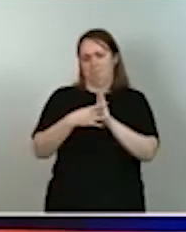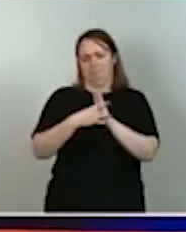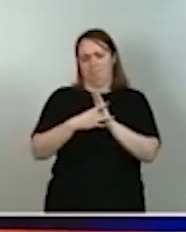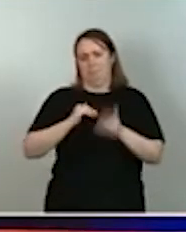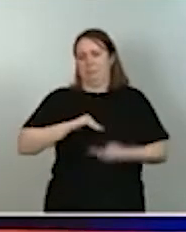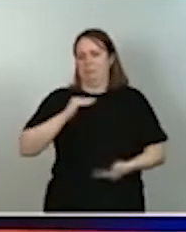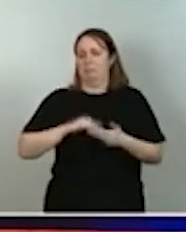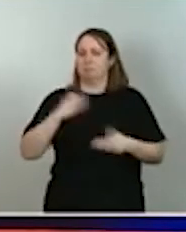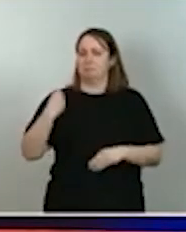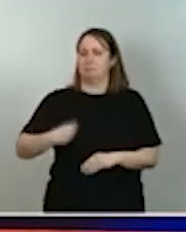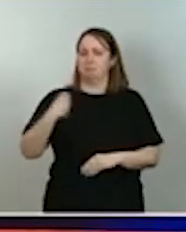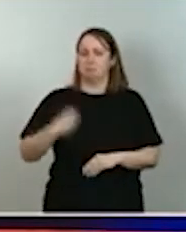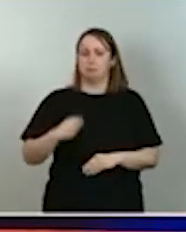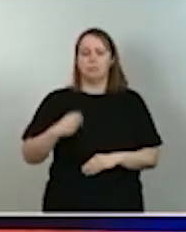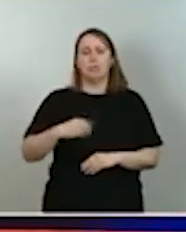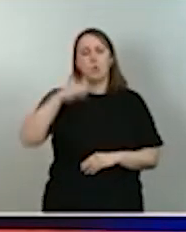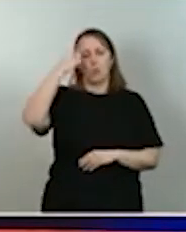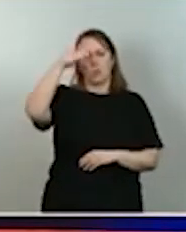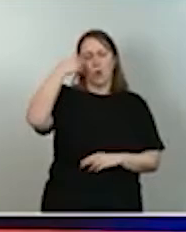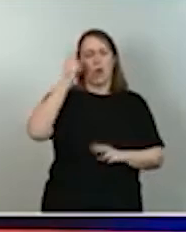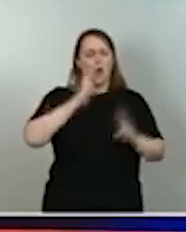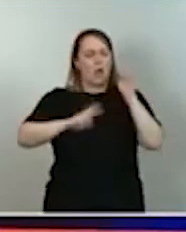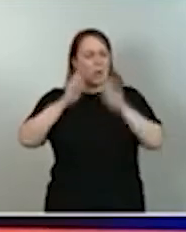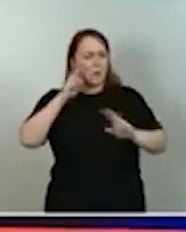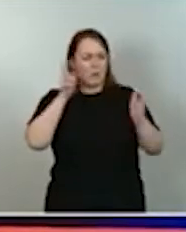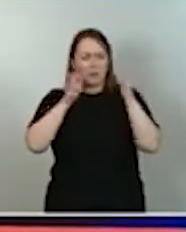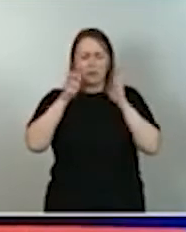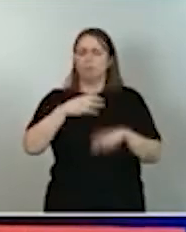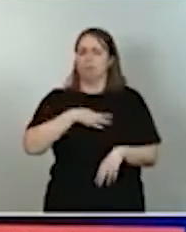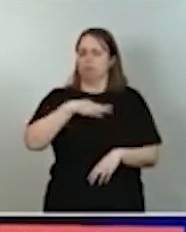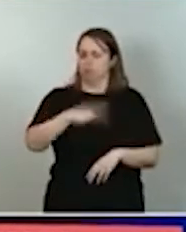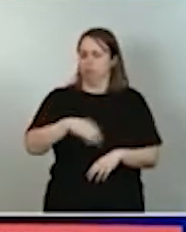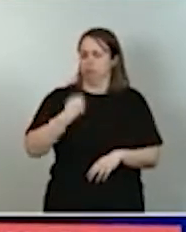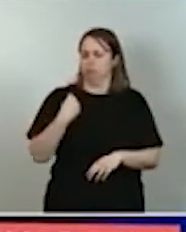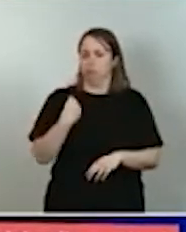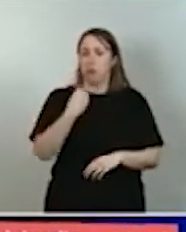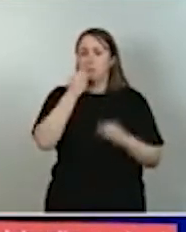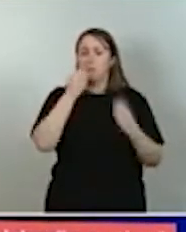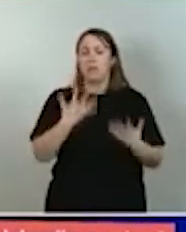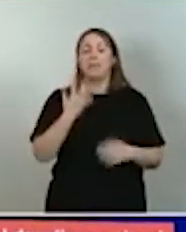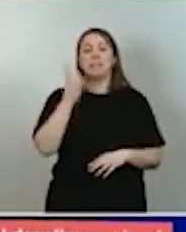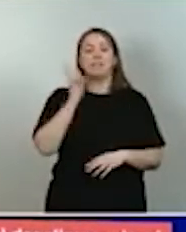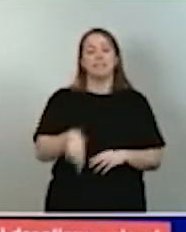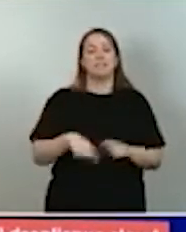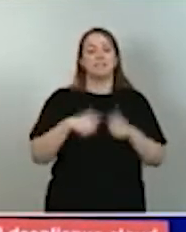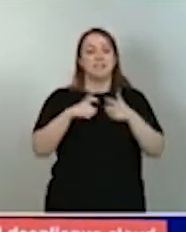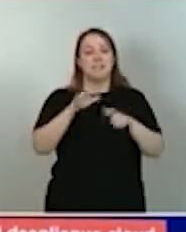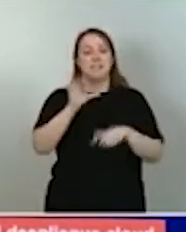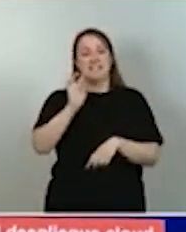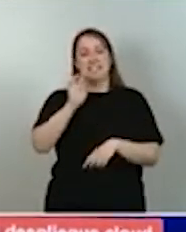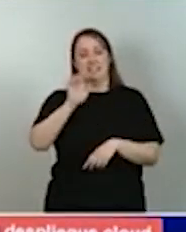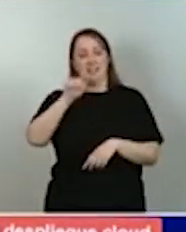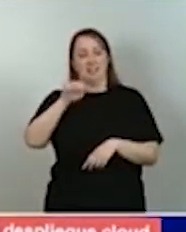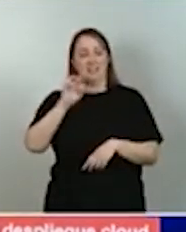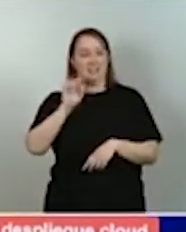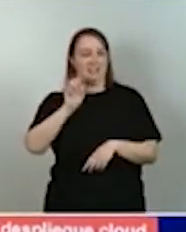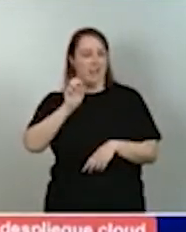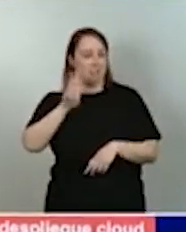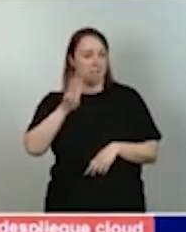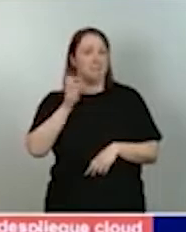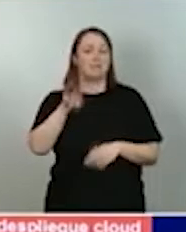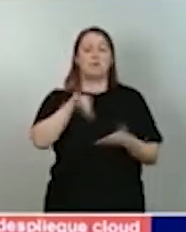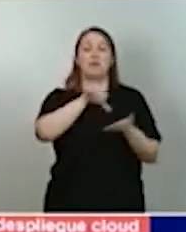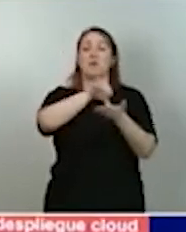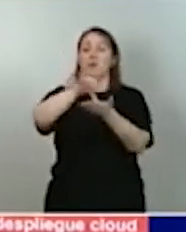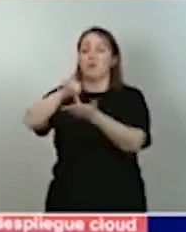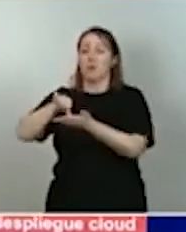cultura y audiovisual con gran potencial, un ecosistema dinámico de startups, con ciudades importantes en el mapa europeo de la